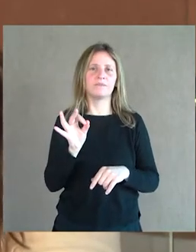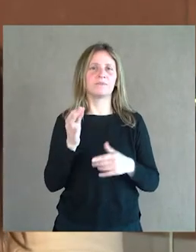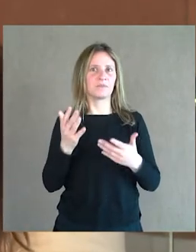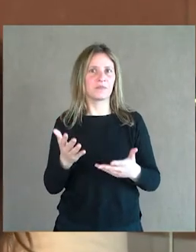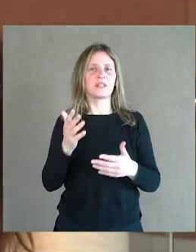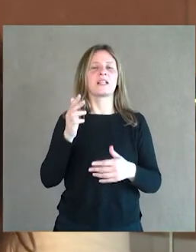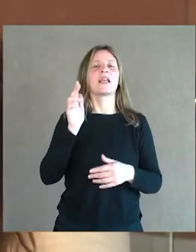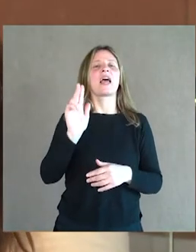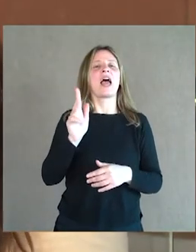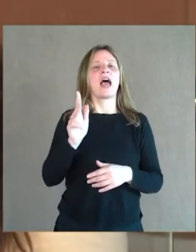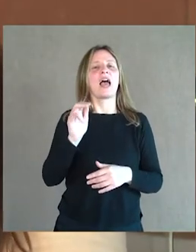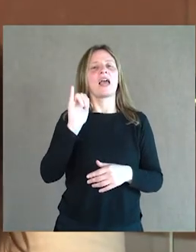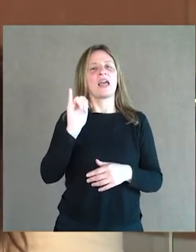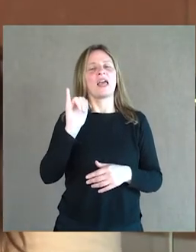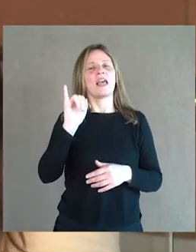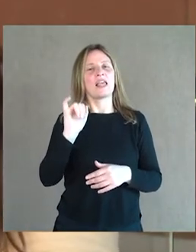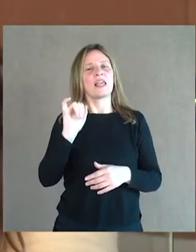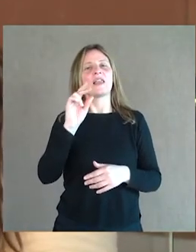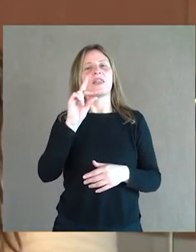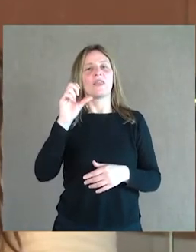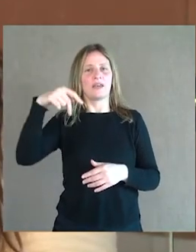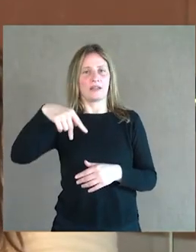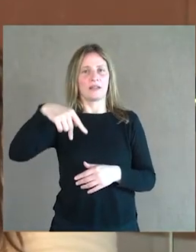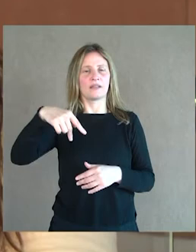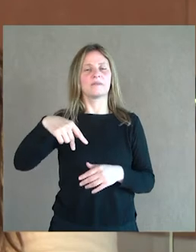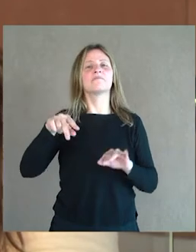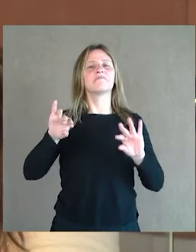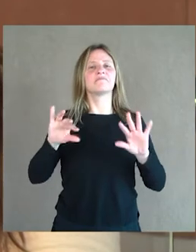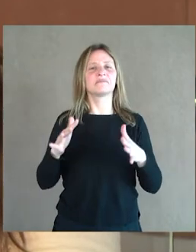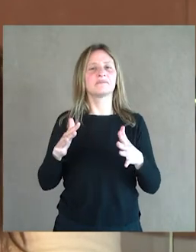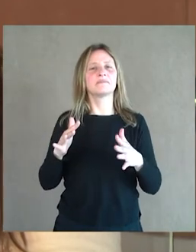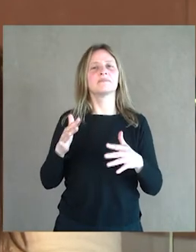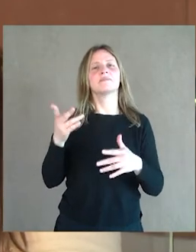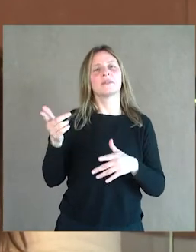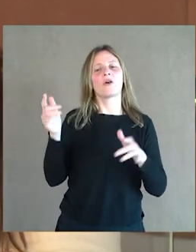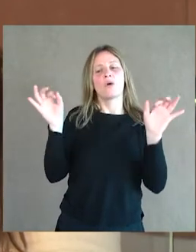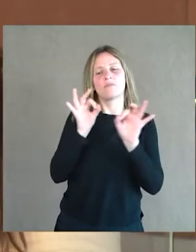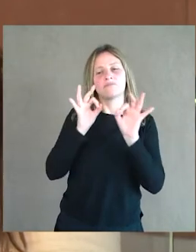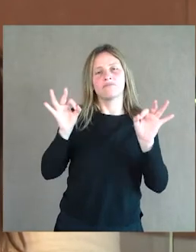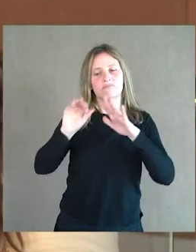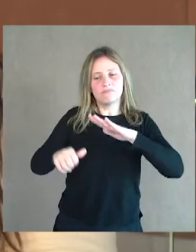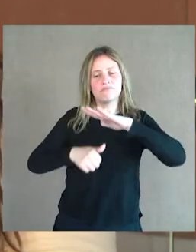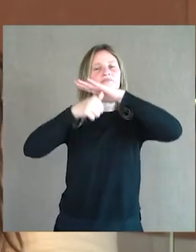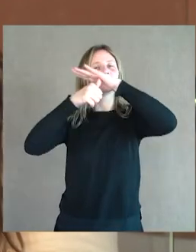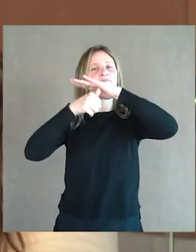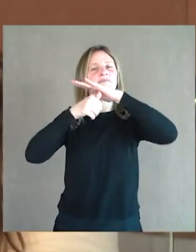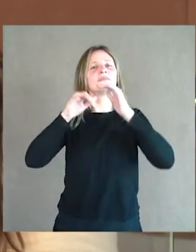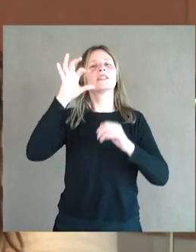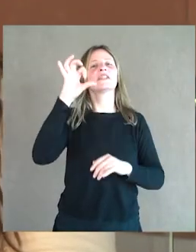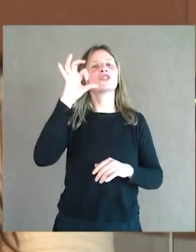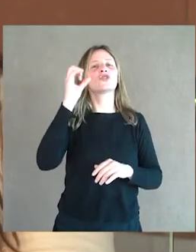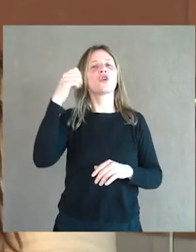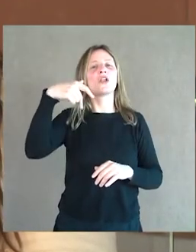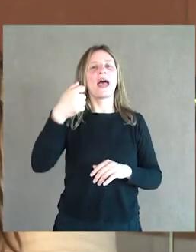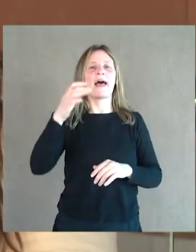Haydn fue, es tenido en cuenta como el padre de la sonata, el padre del